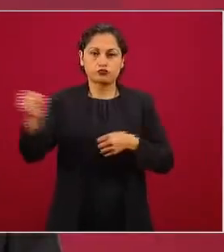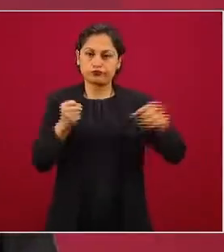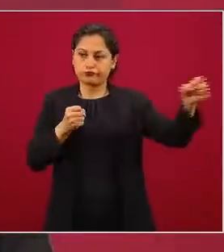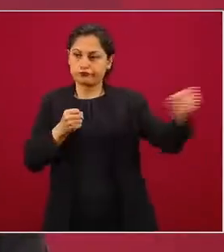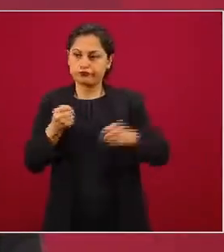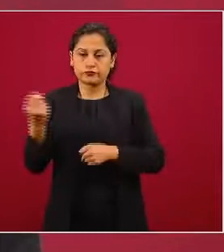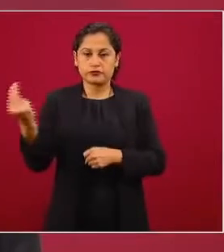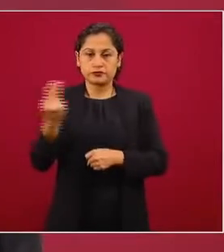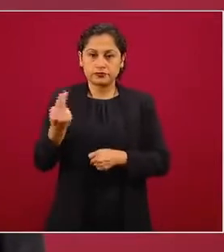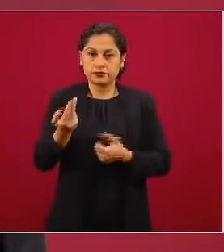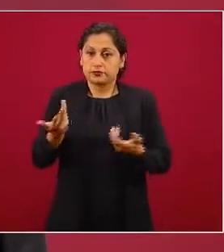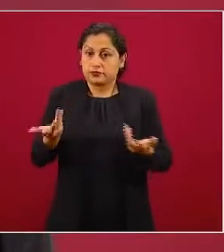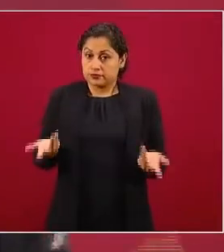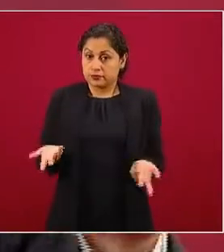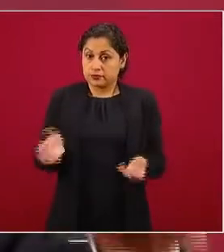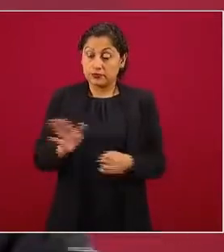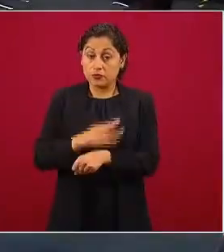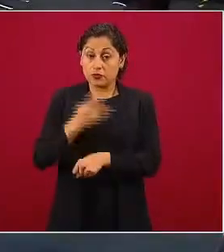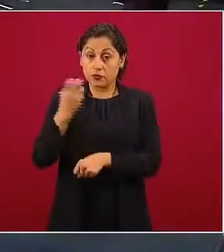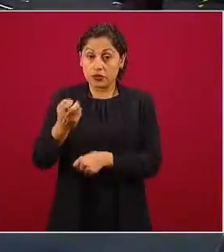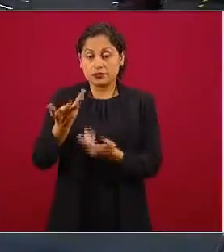vamos en cuanto a esto.